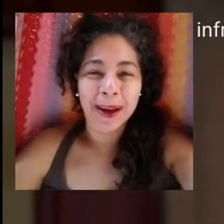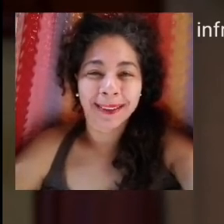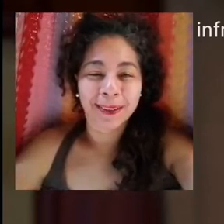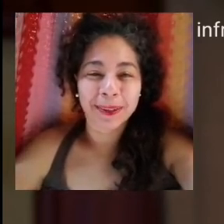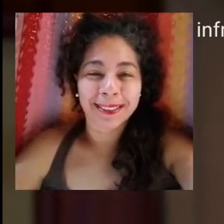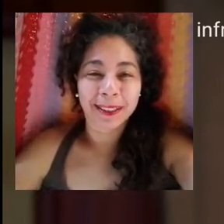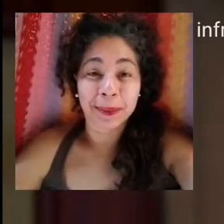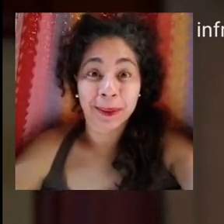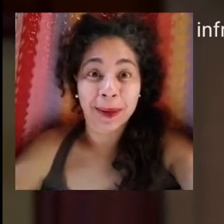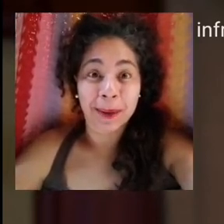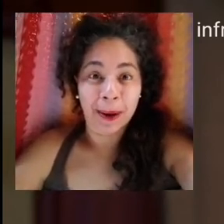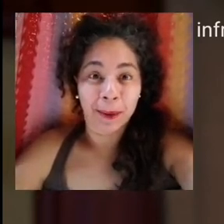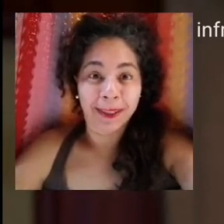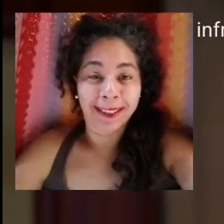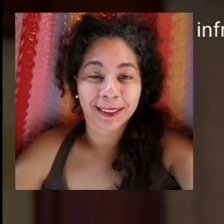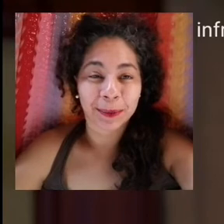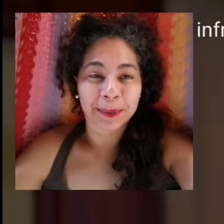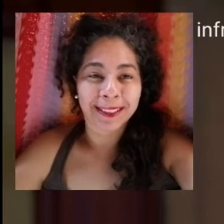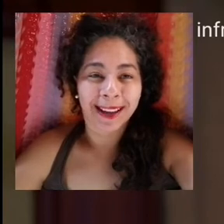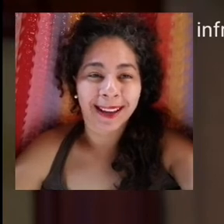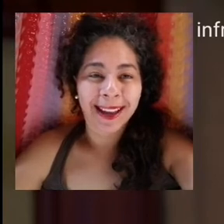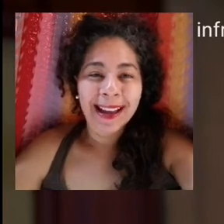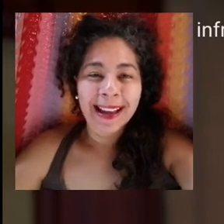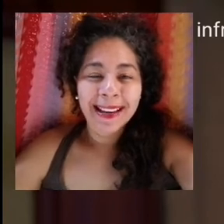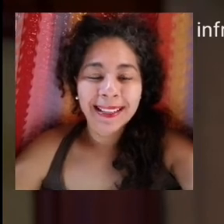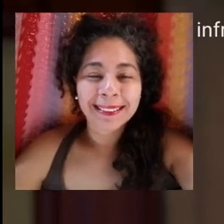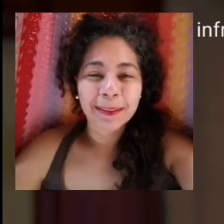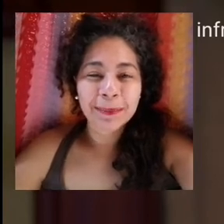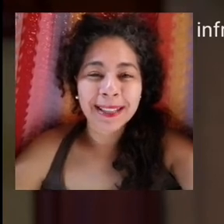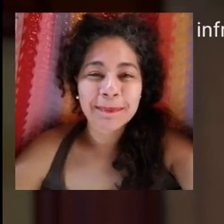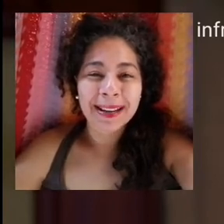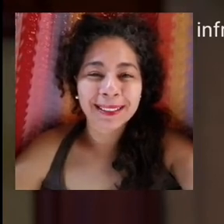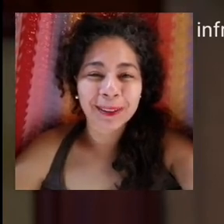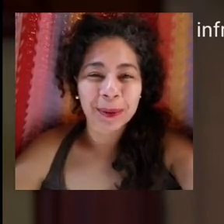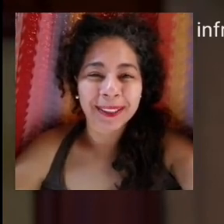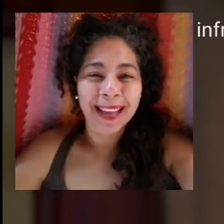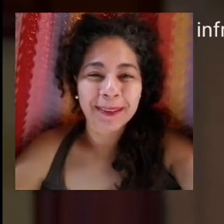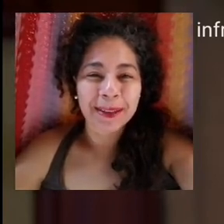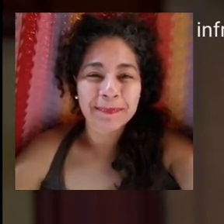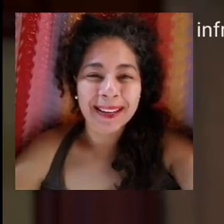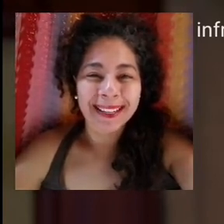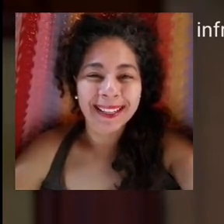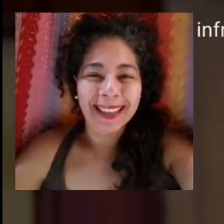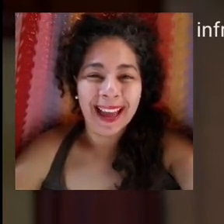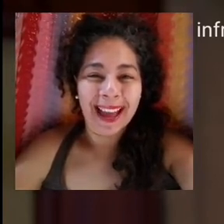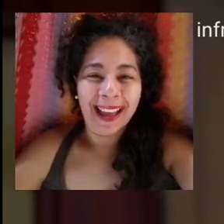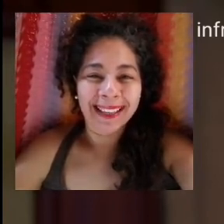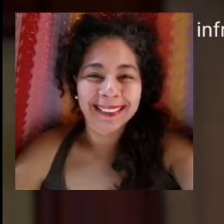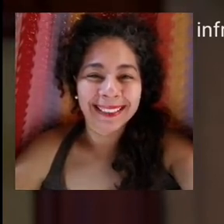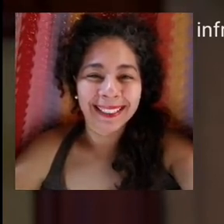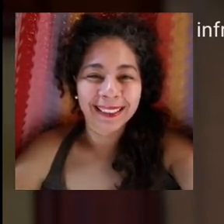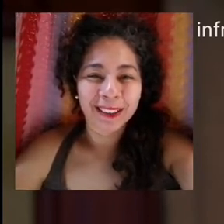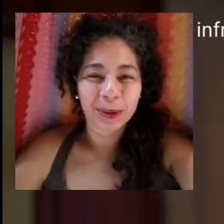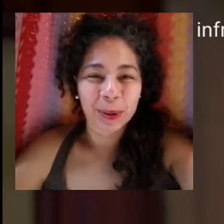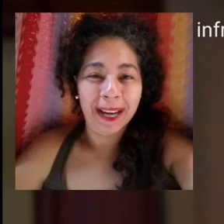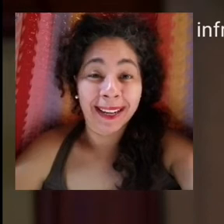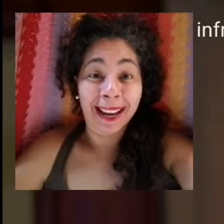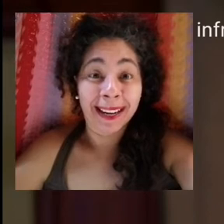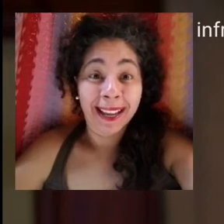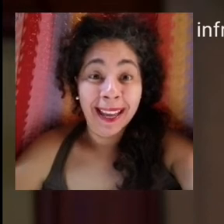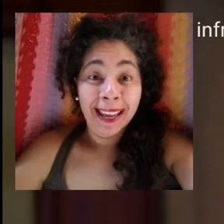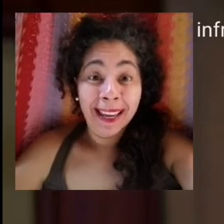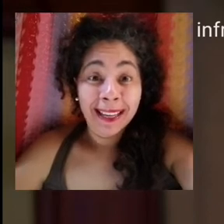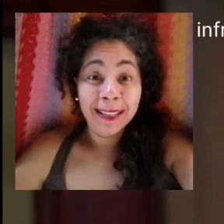Ulibarri, una servidora Paulina Subillaga. Les damos la más cordial bienvenida a este, su